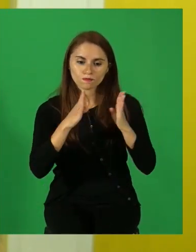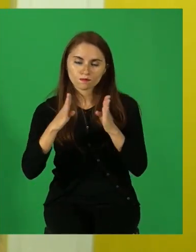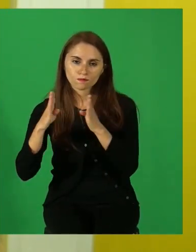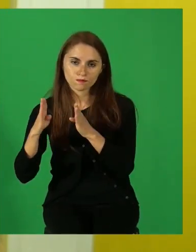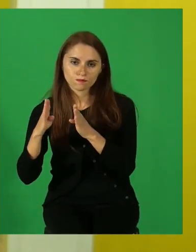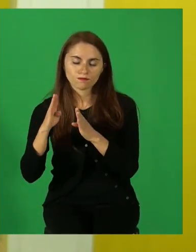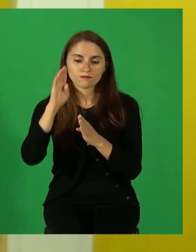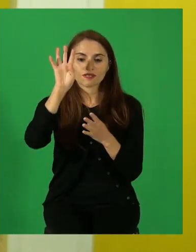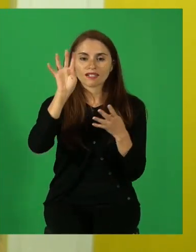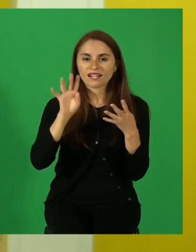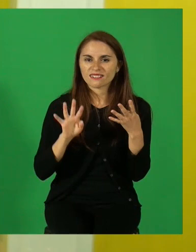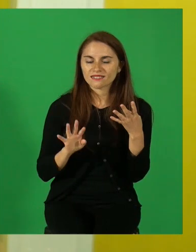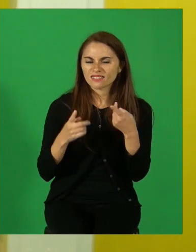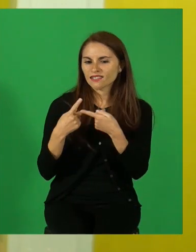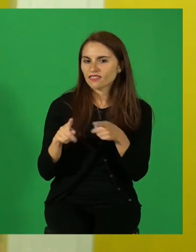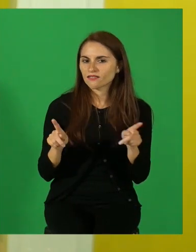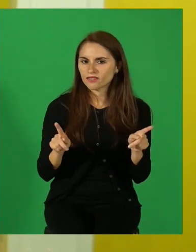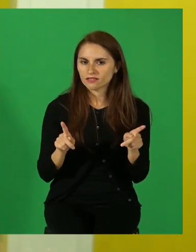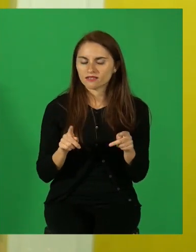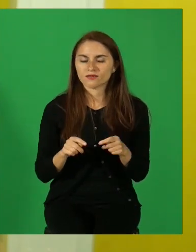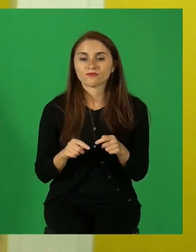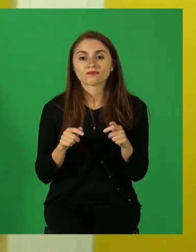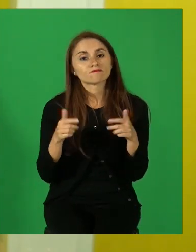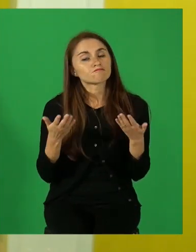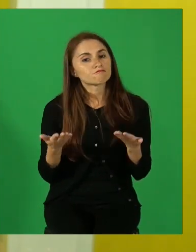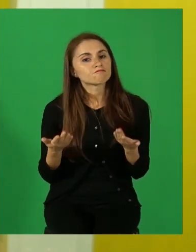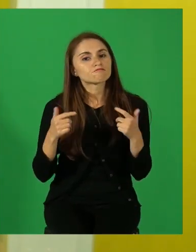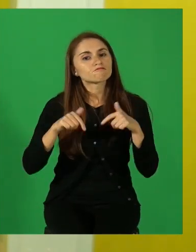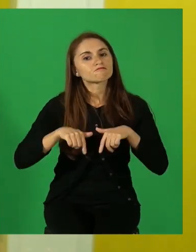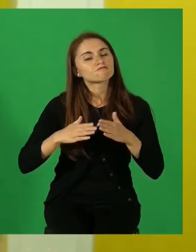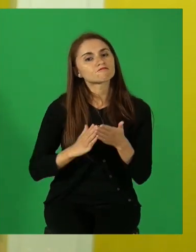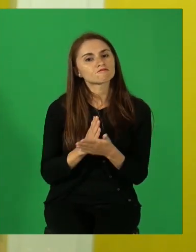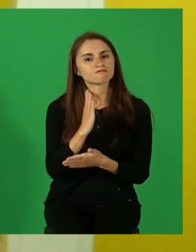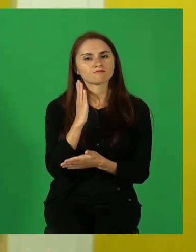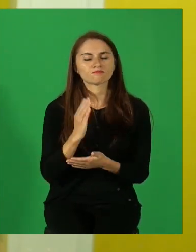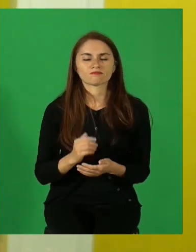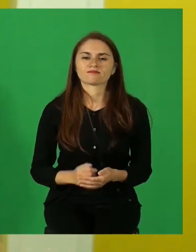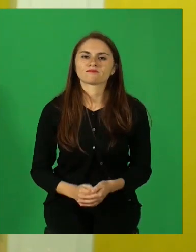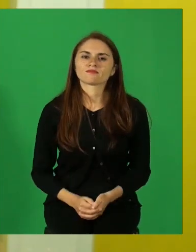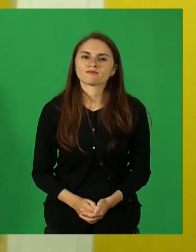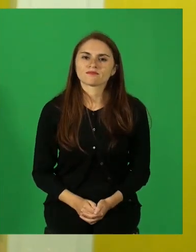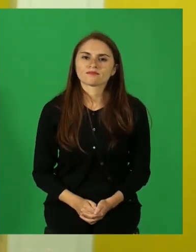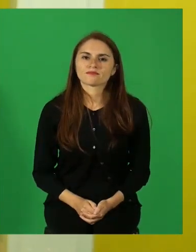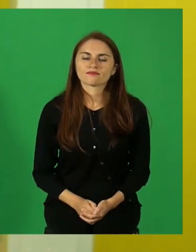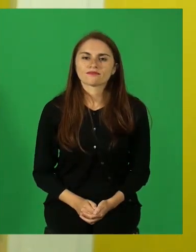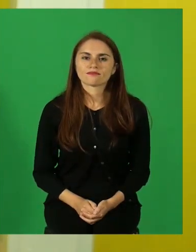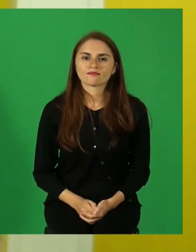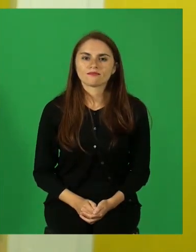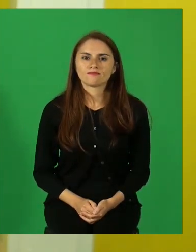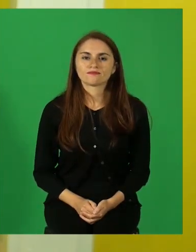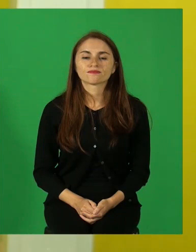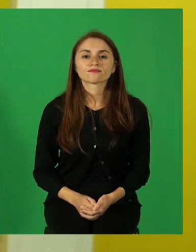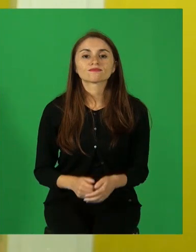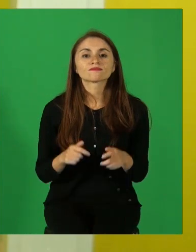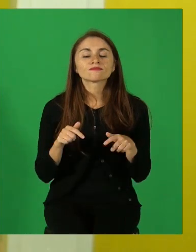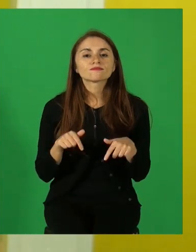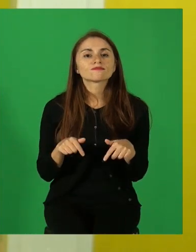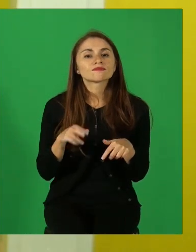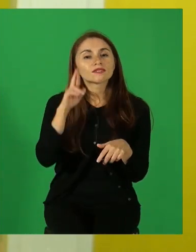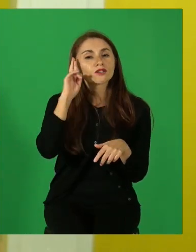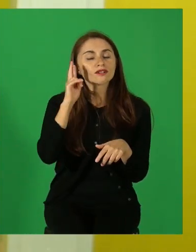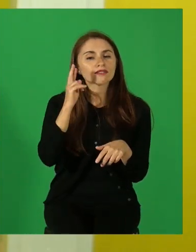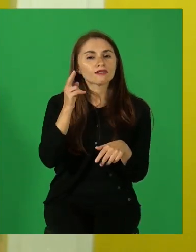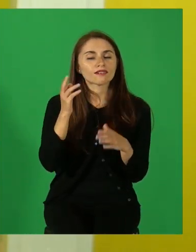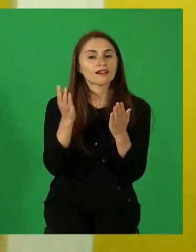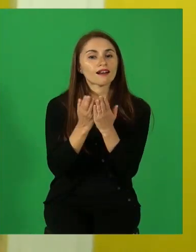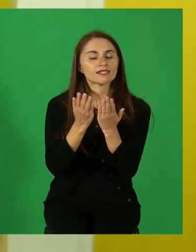características. Bien, y en eso entonces vamos a trabajar. Vamos a recordar que en la clase